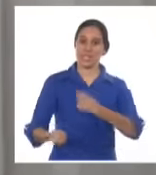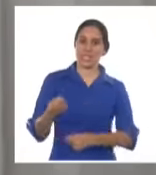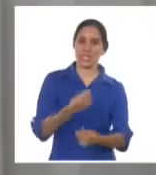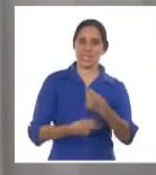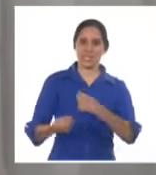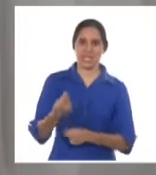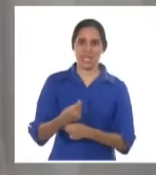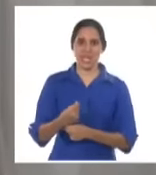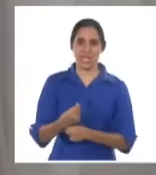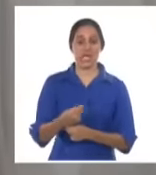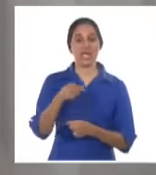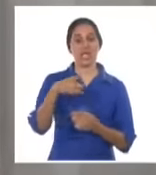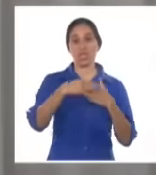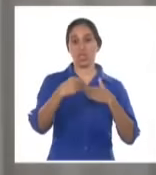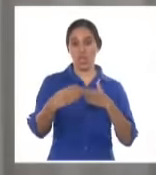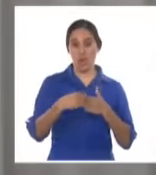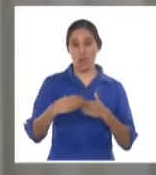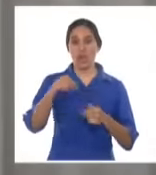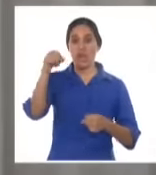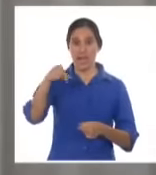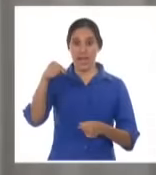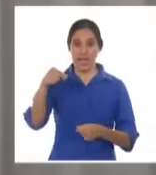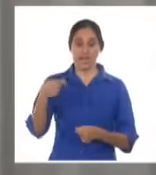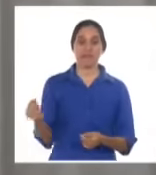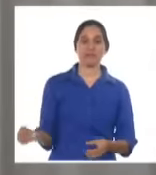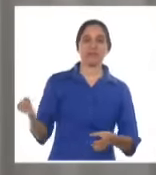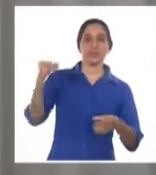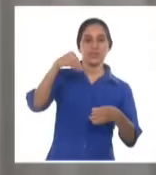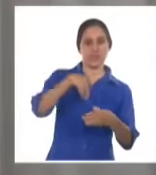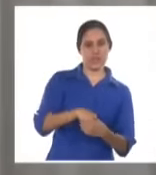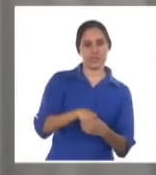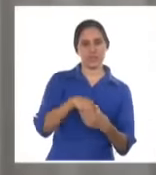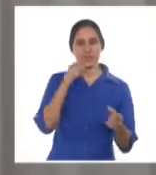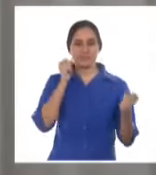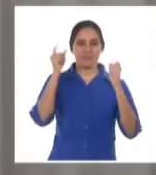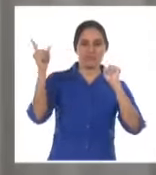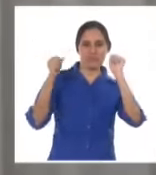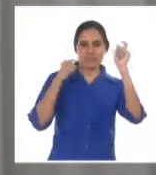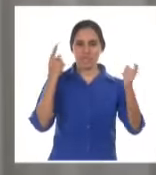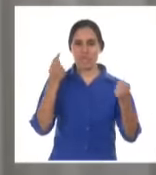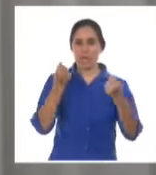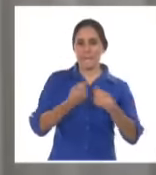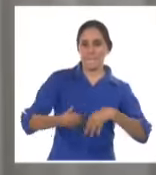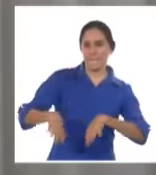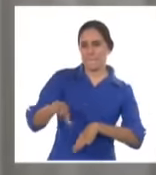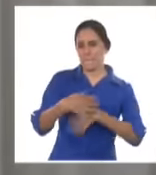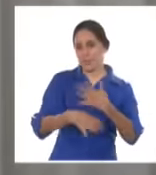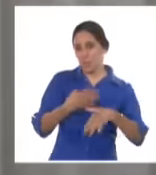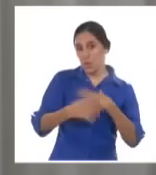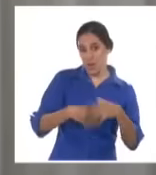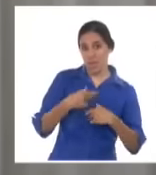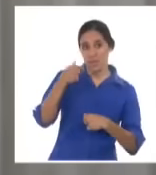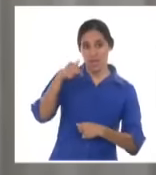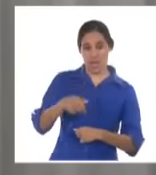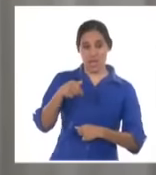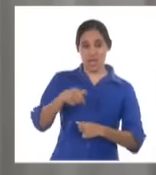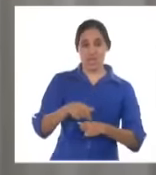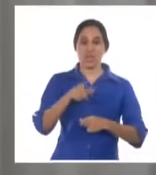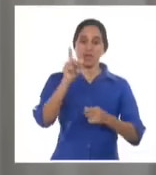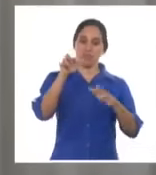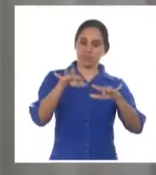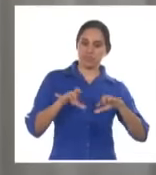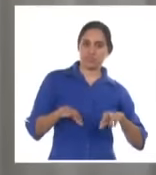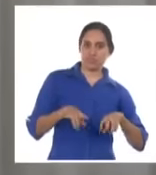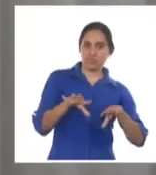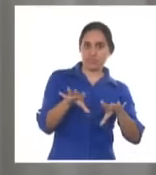En esta decisión influye la ocurrencia de un incidente de ciberseguridad en los sistemas informáticos